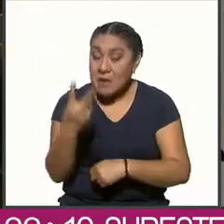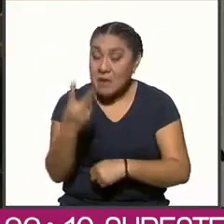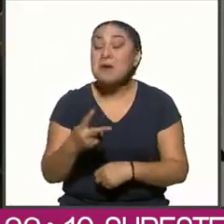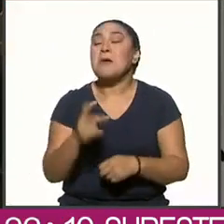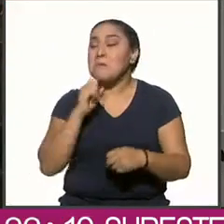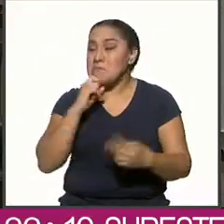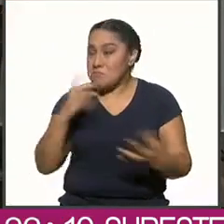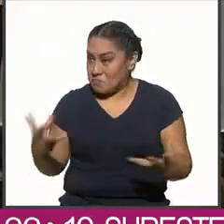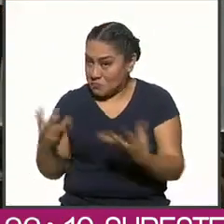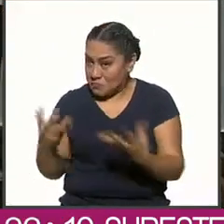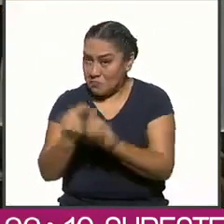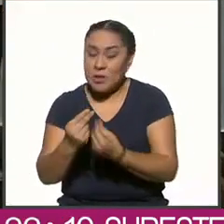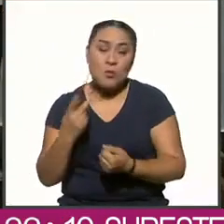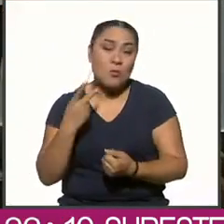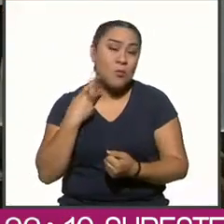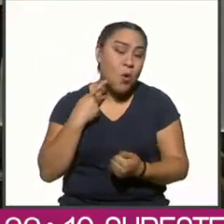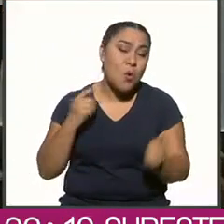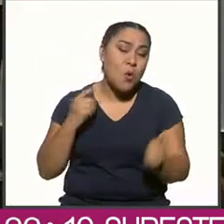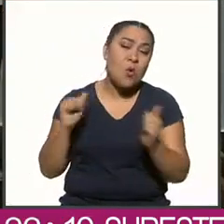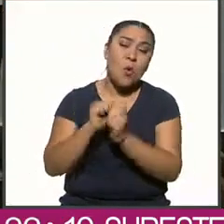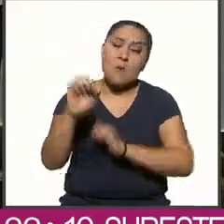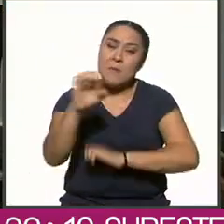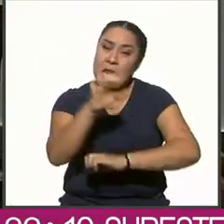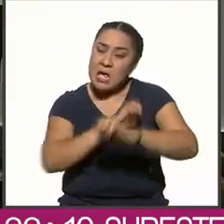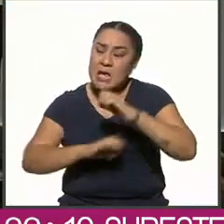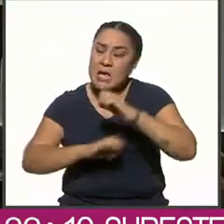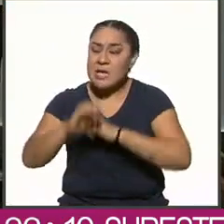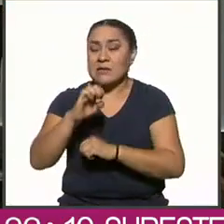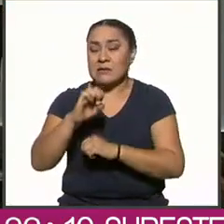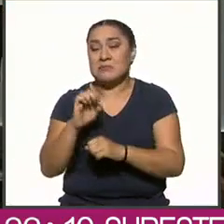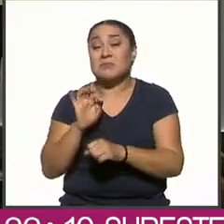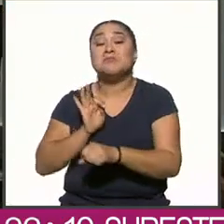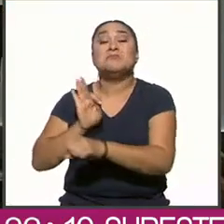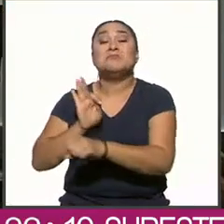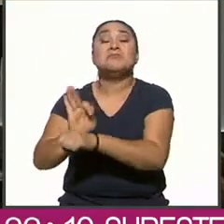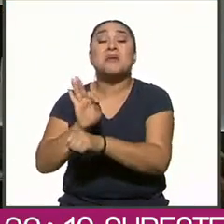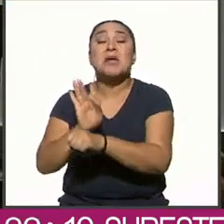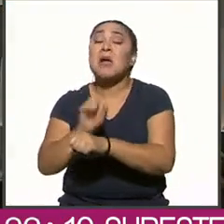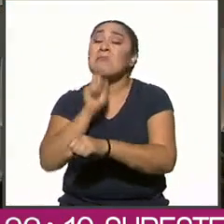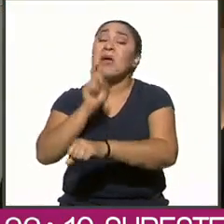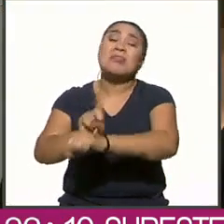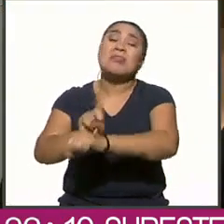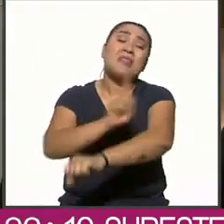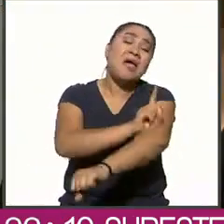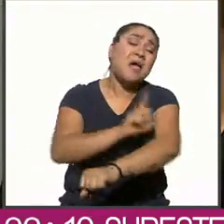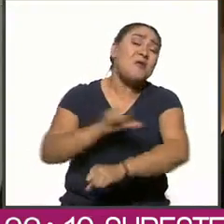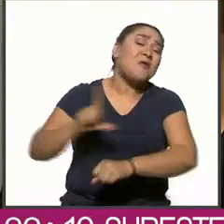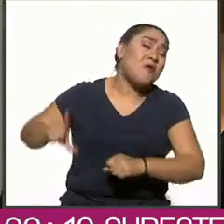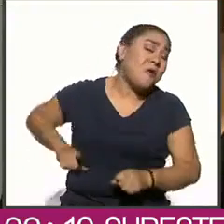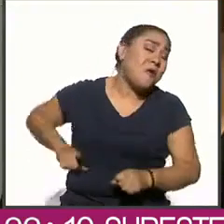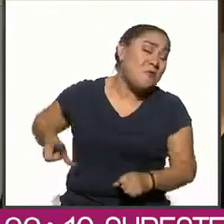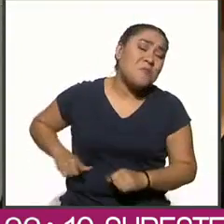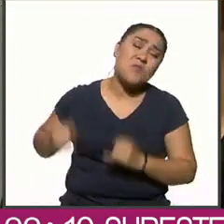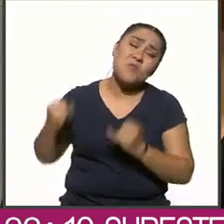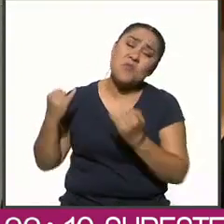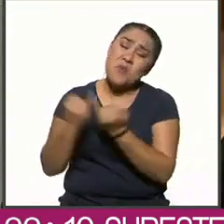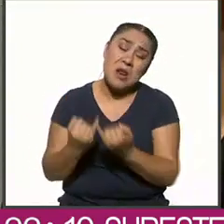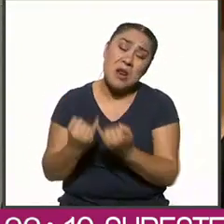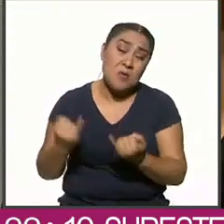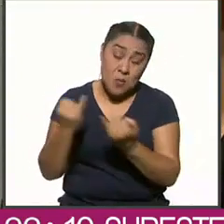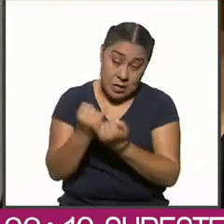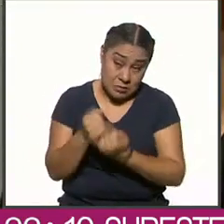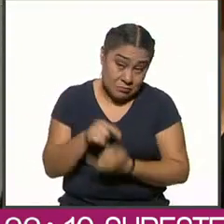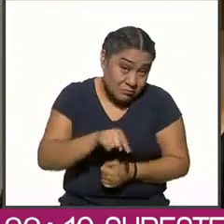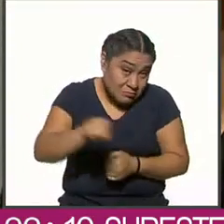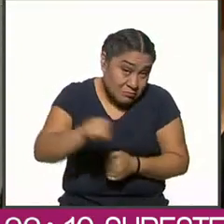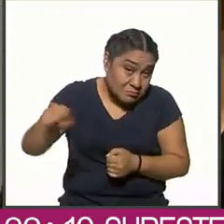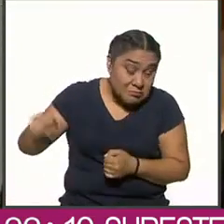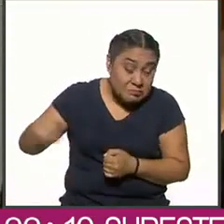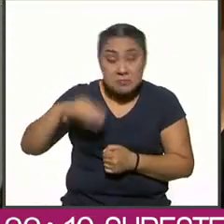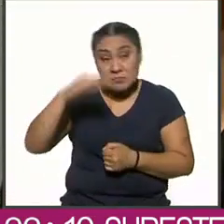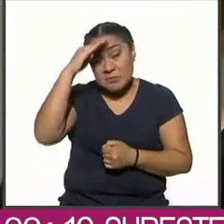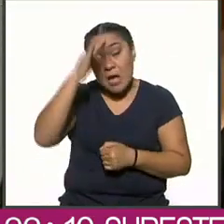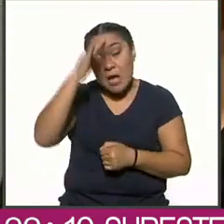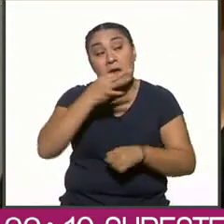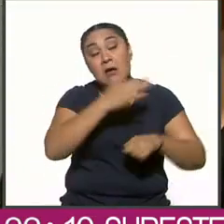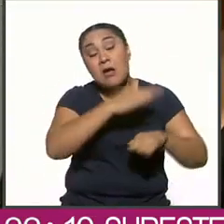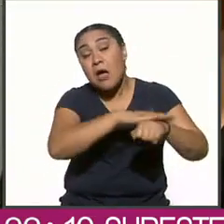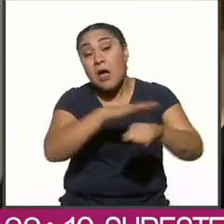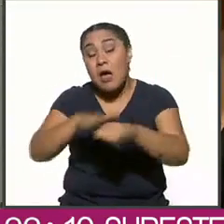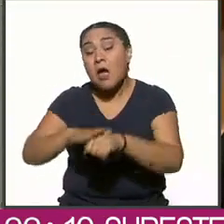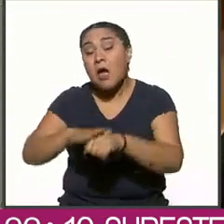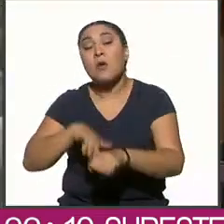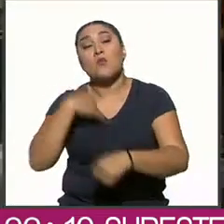políticas y económicas favorecidas por anteriores gobiernos, quienes serán las encargadas de ratificar la